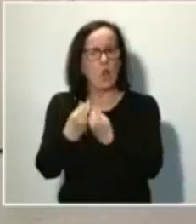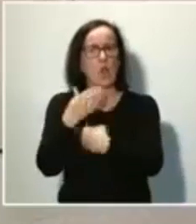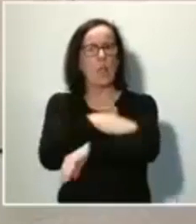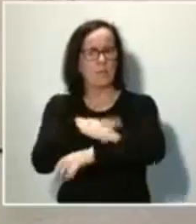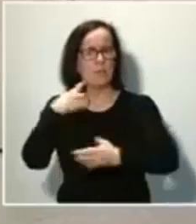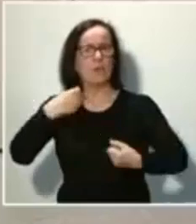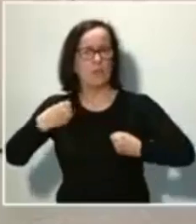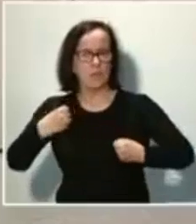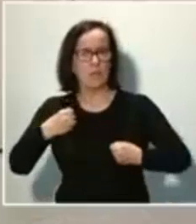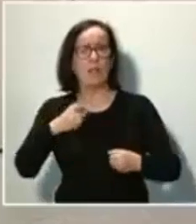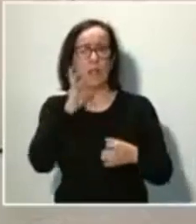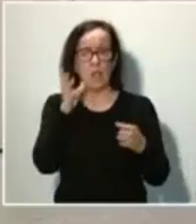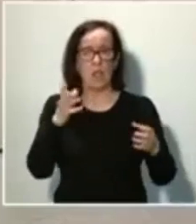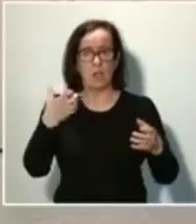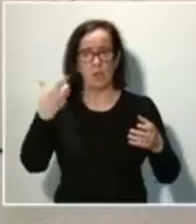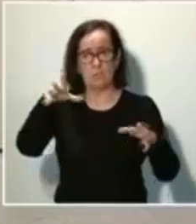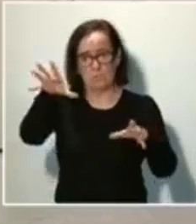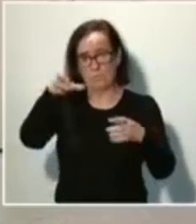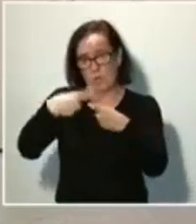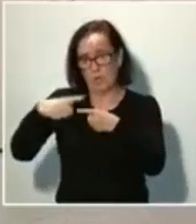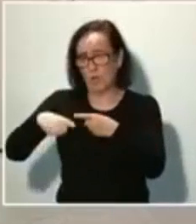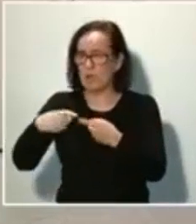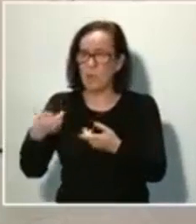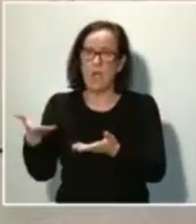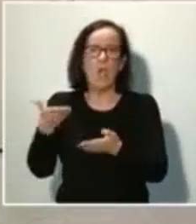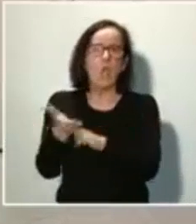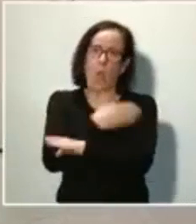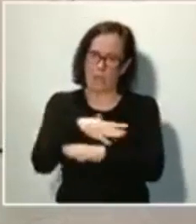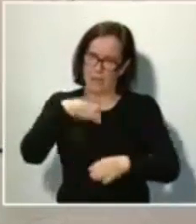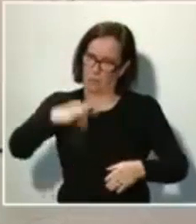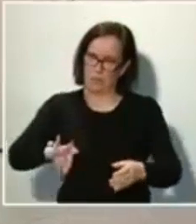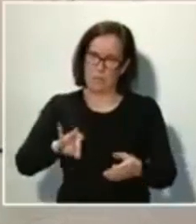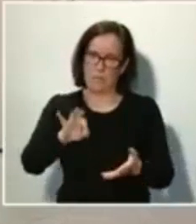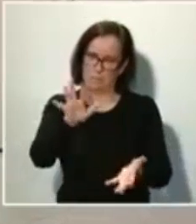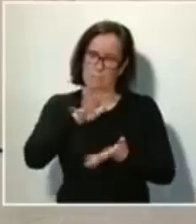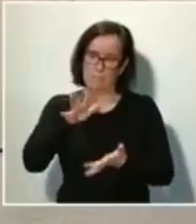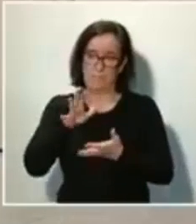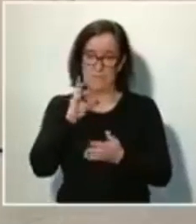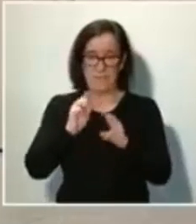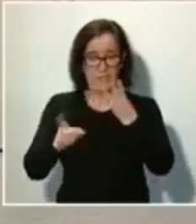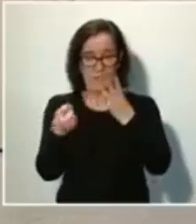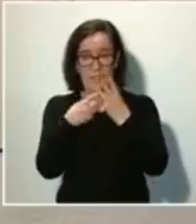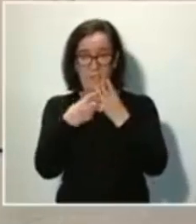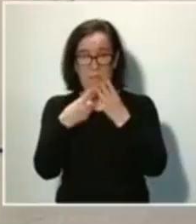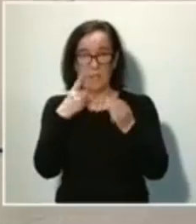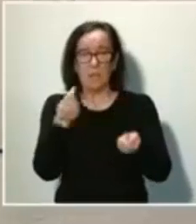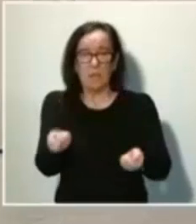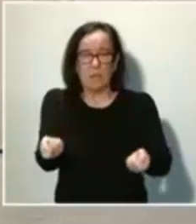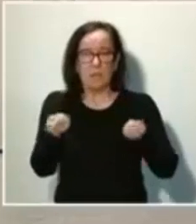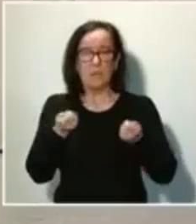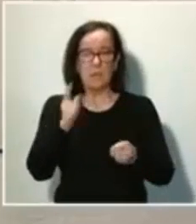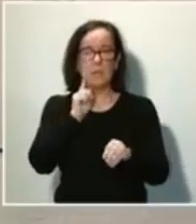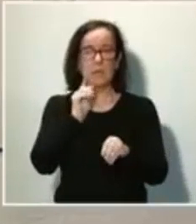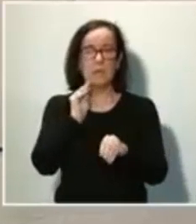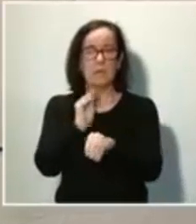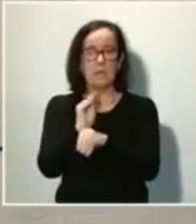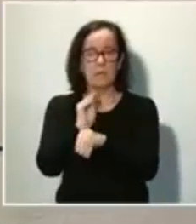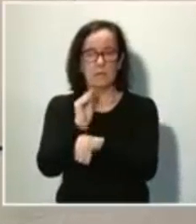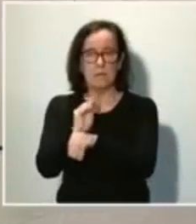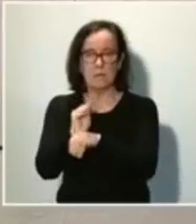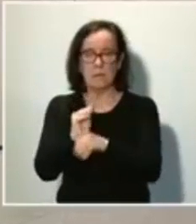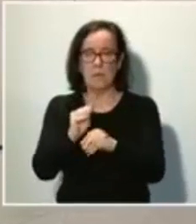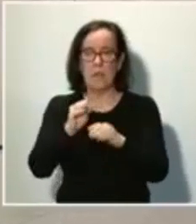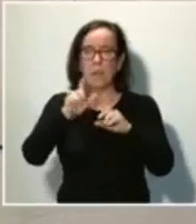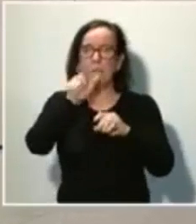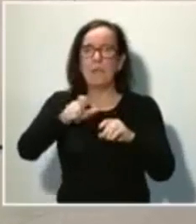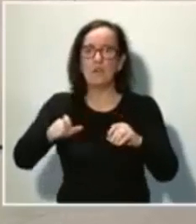para que los equipos lleguen cuando antes. Y, en tercer lugar, el fondo de contingencia se va a emplear en asistir a personas sin hogar, que